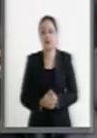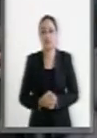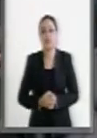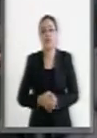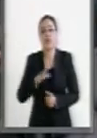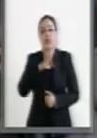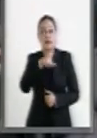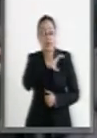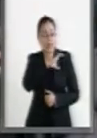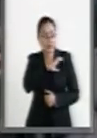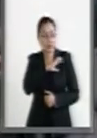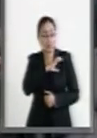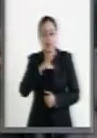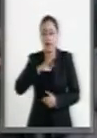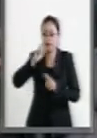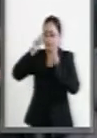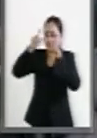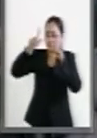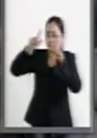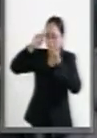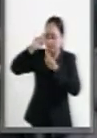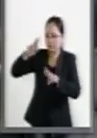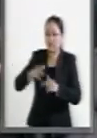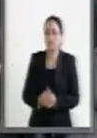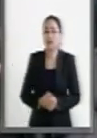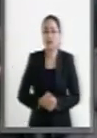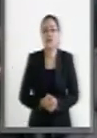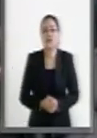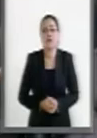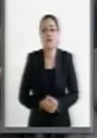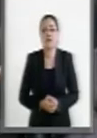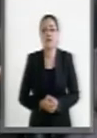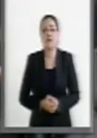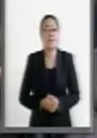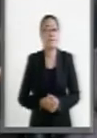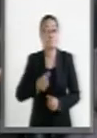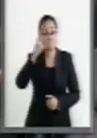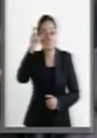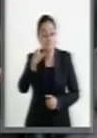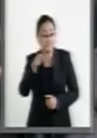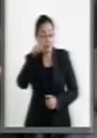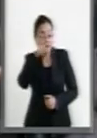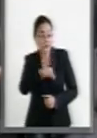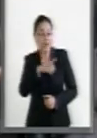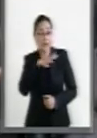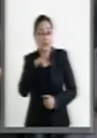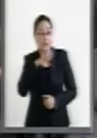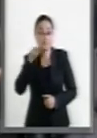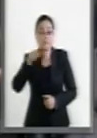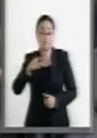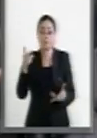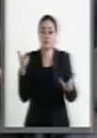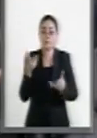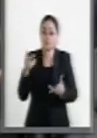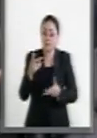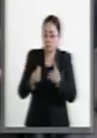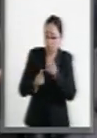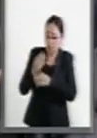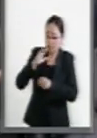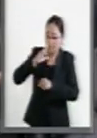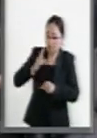cariño y admiración. Un hombre que va a cumplir responsabilidades nuevas,